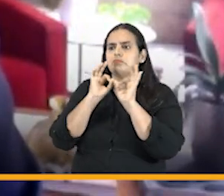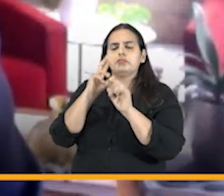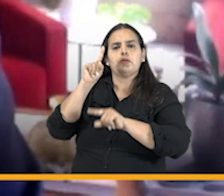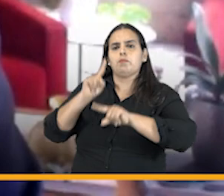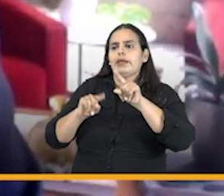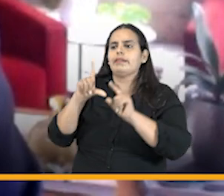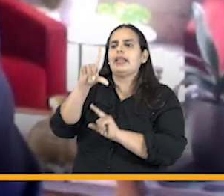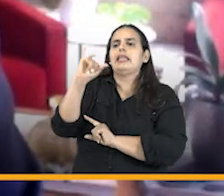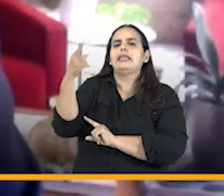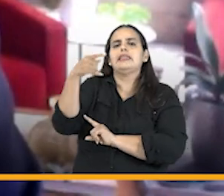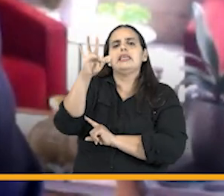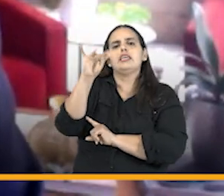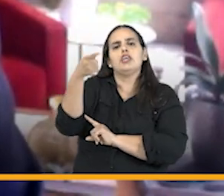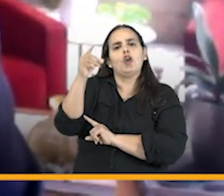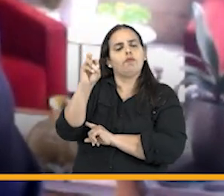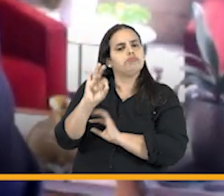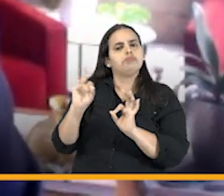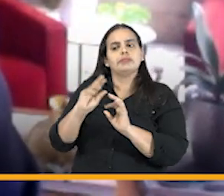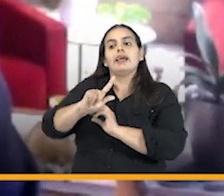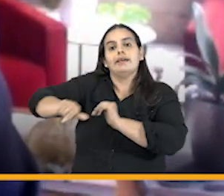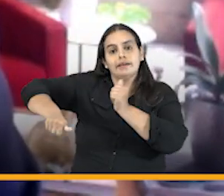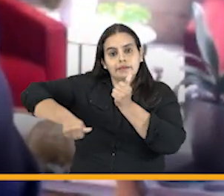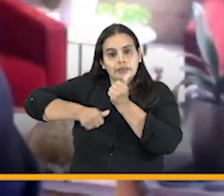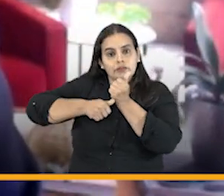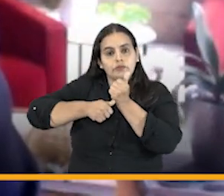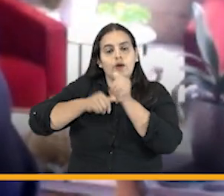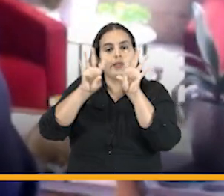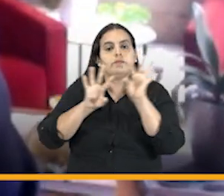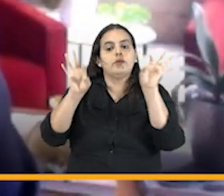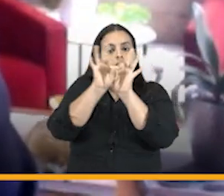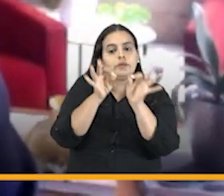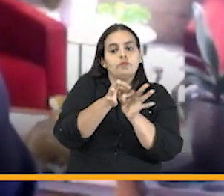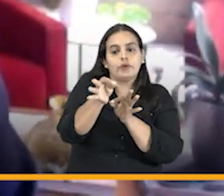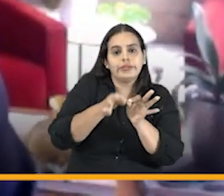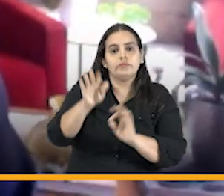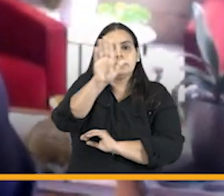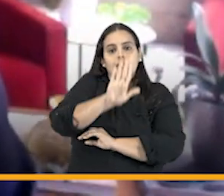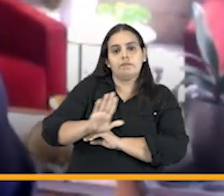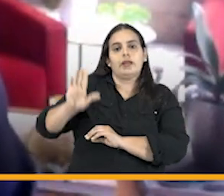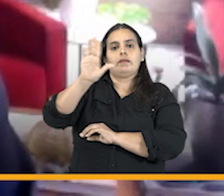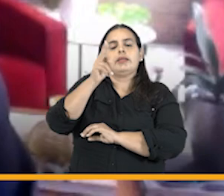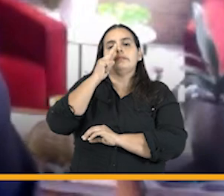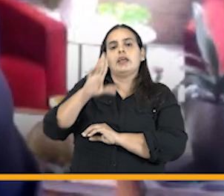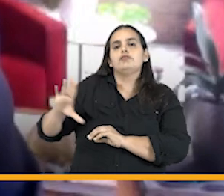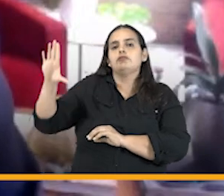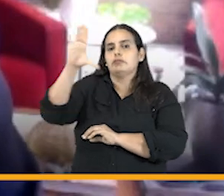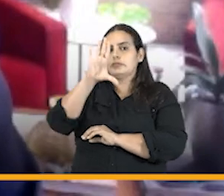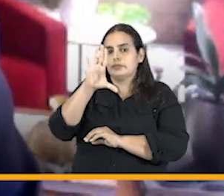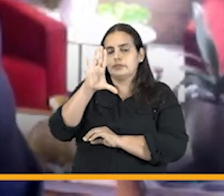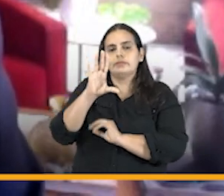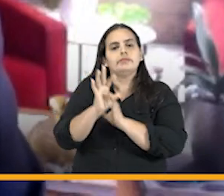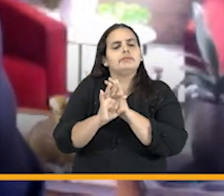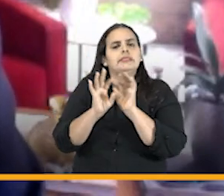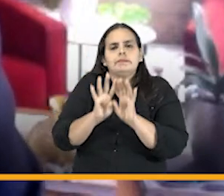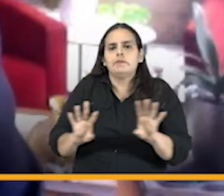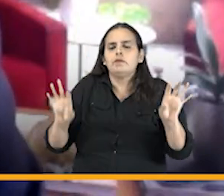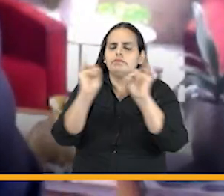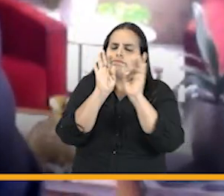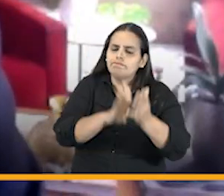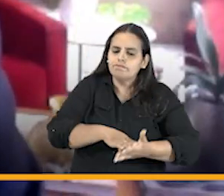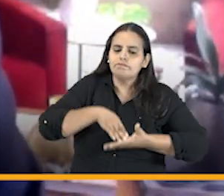litigio y por eso la asesoría tanto a municipios y departamentos como a nivel nacional se está